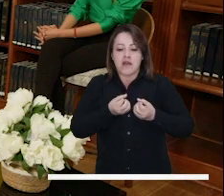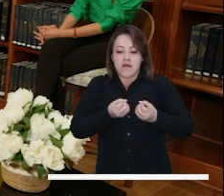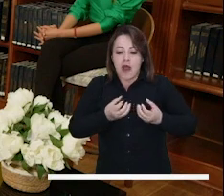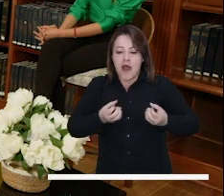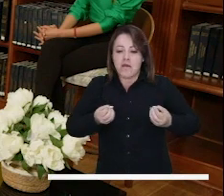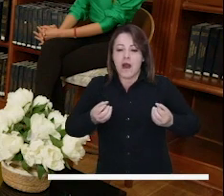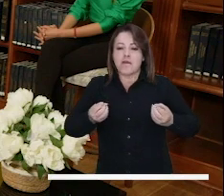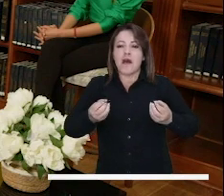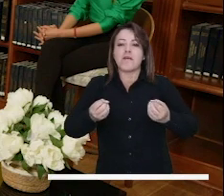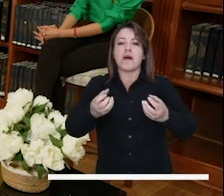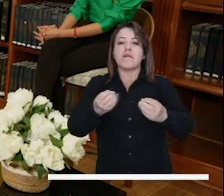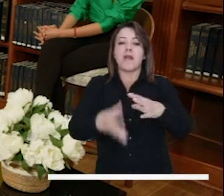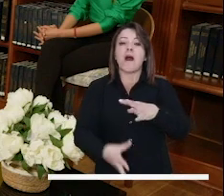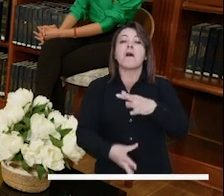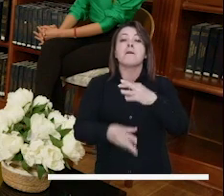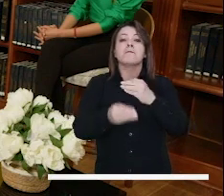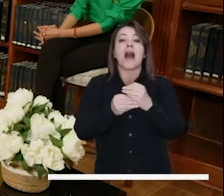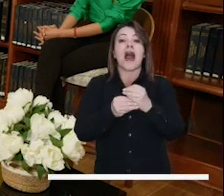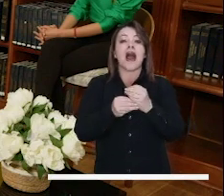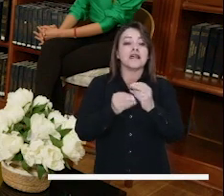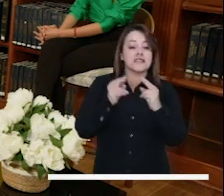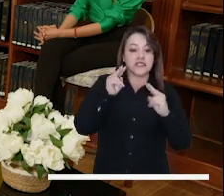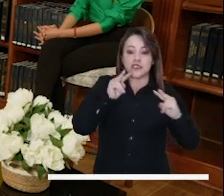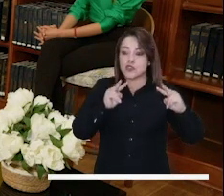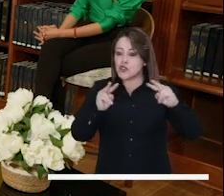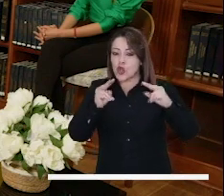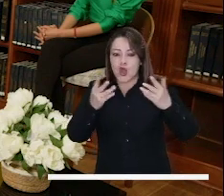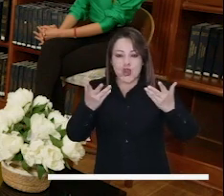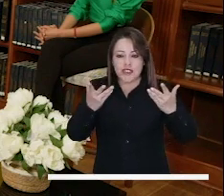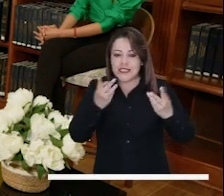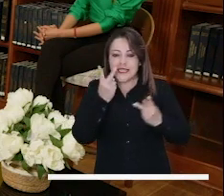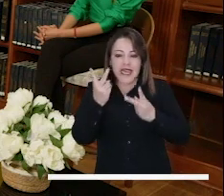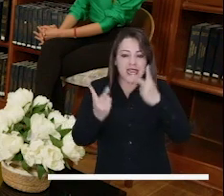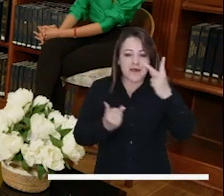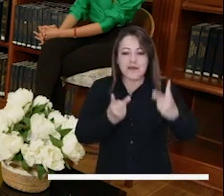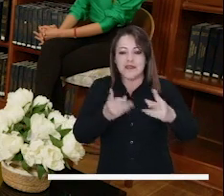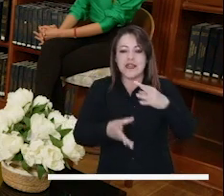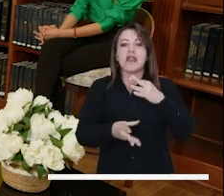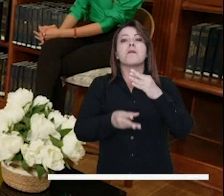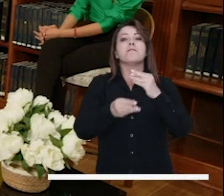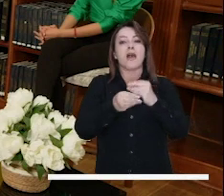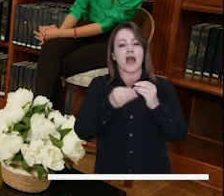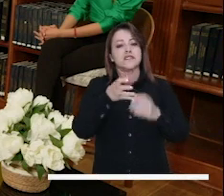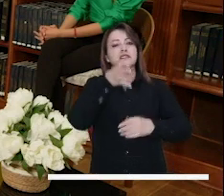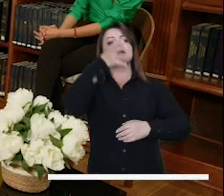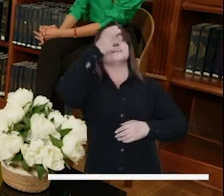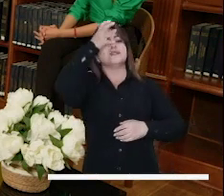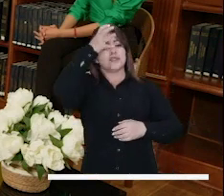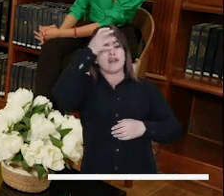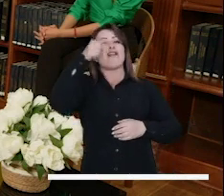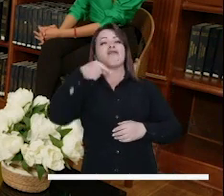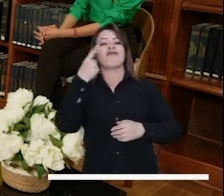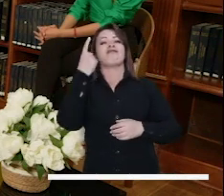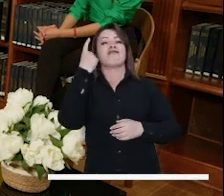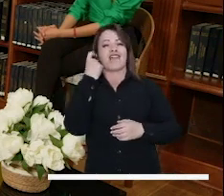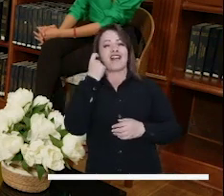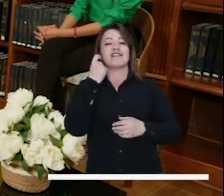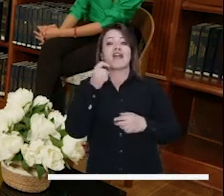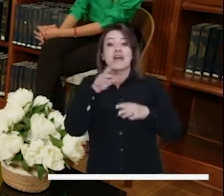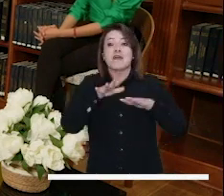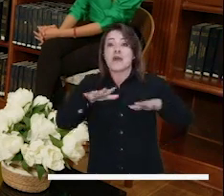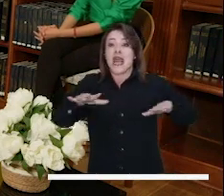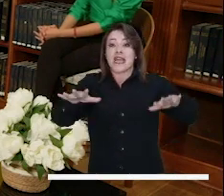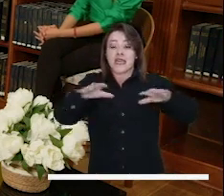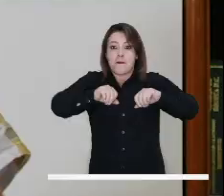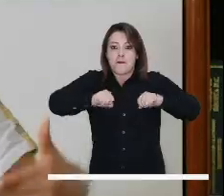-ecoalfabetización. Tenemos un problema. Siendo una ciudad tan biodiversa, no conocemos toda